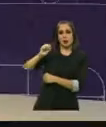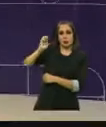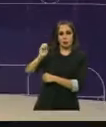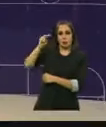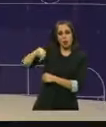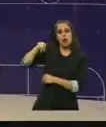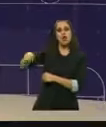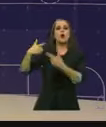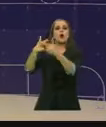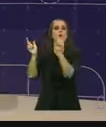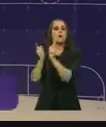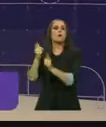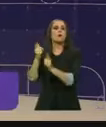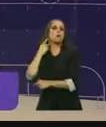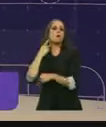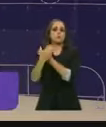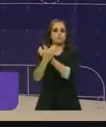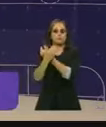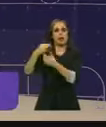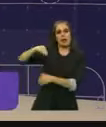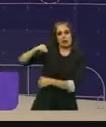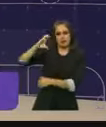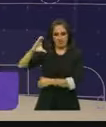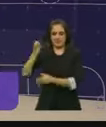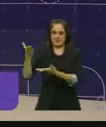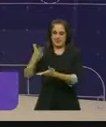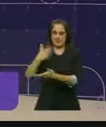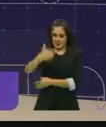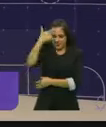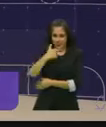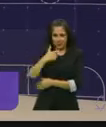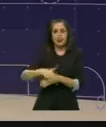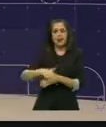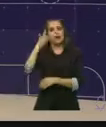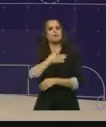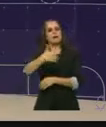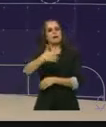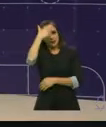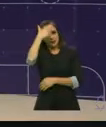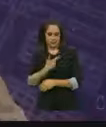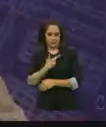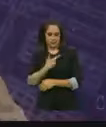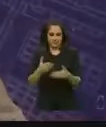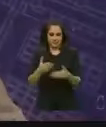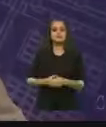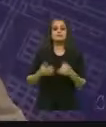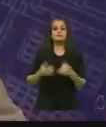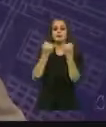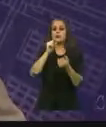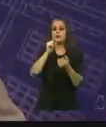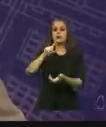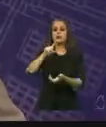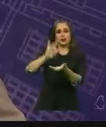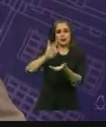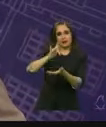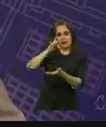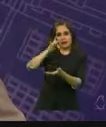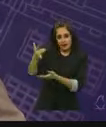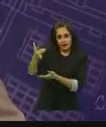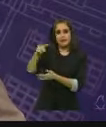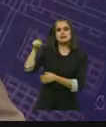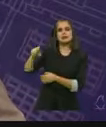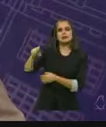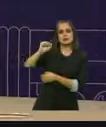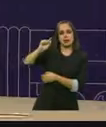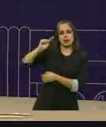por el partido Movimiento Ciudadano. Candidato, buenas noches. Buenas noches. noches. Qué gusto estar aquí. Y agradecemos la presencia de